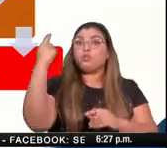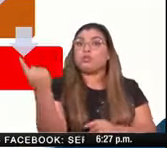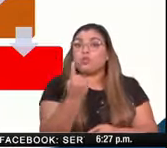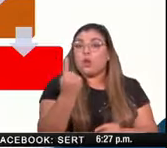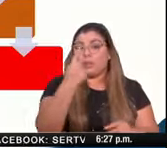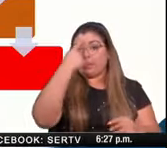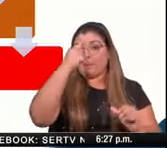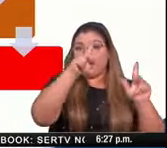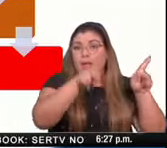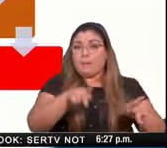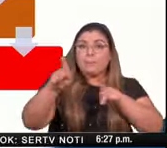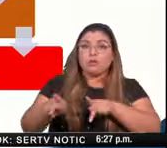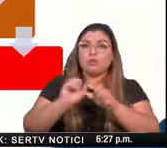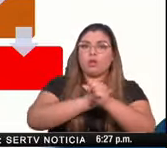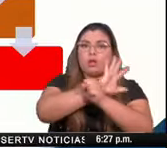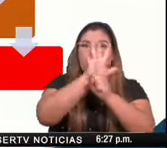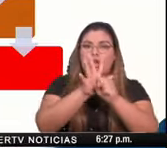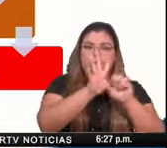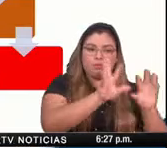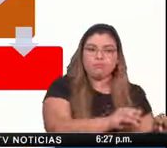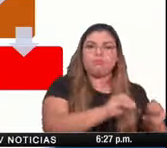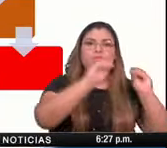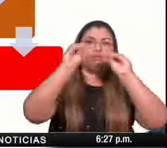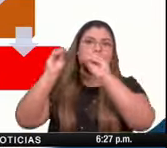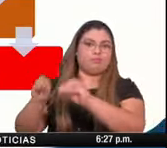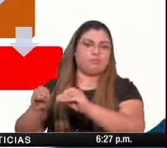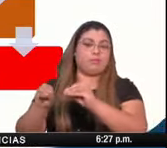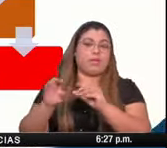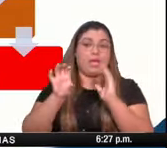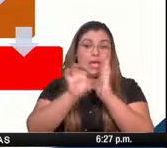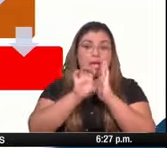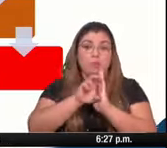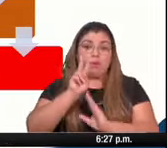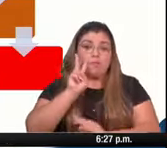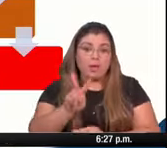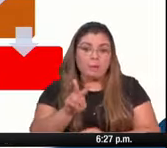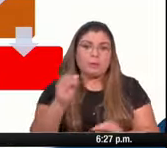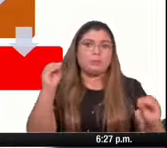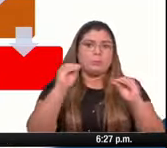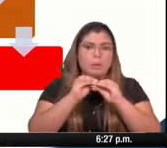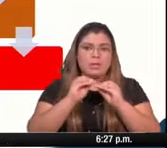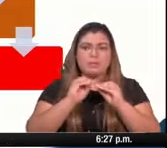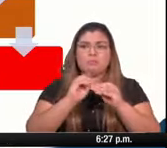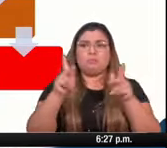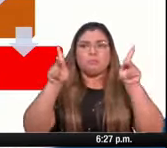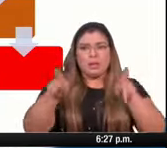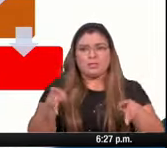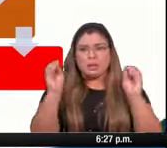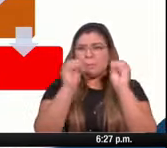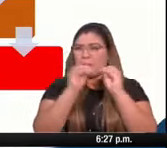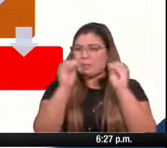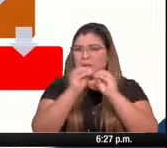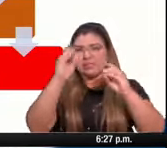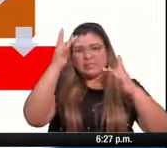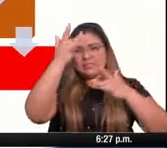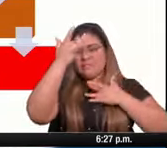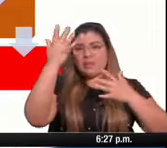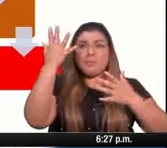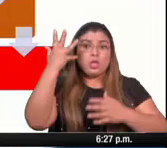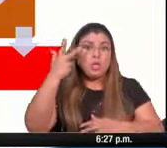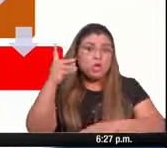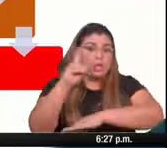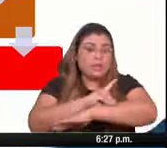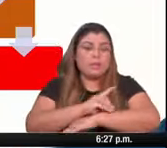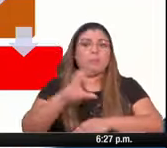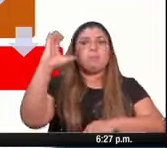leves ante el desborde de un indicador seguimos vigilando y reforzando la capacidad instalada en